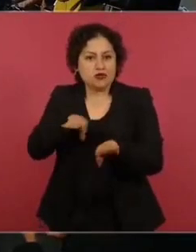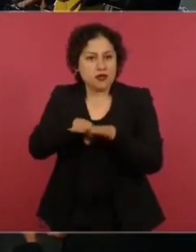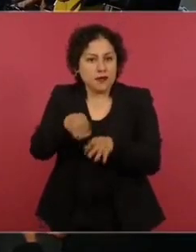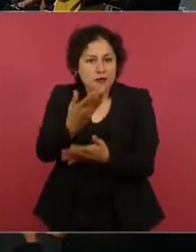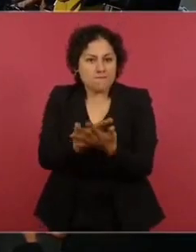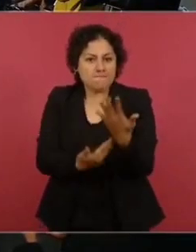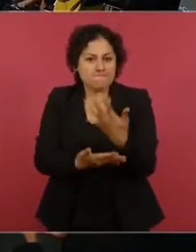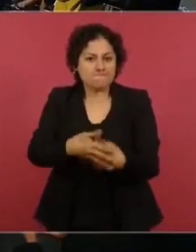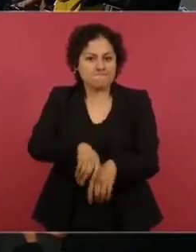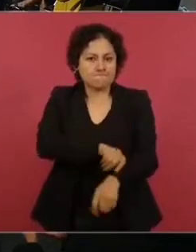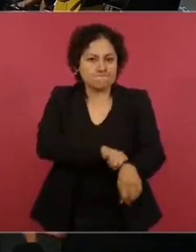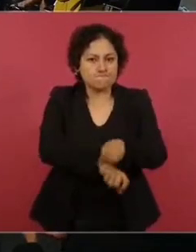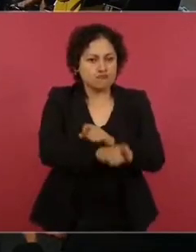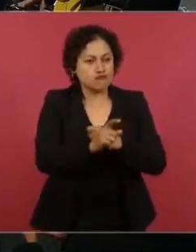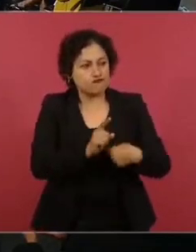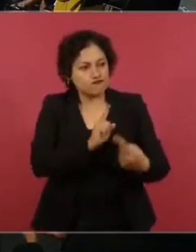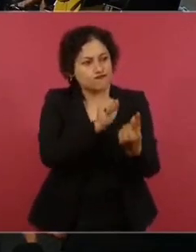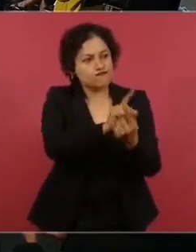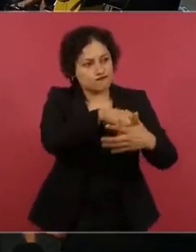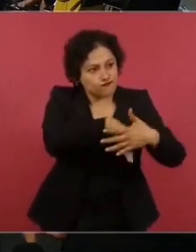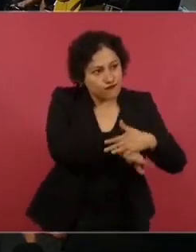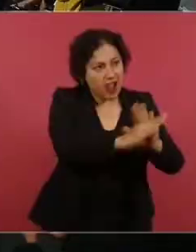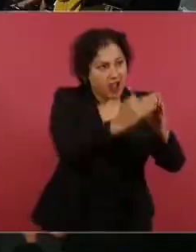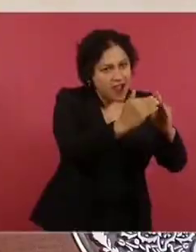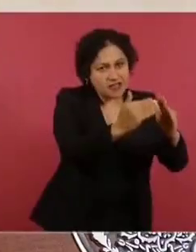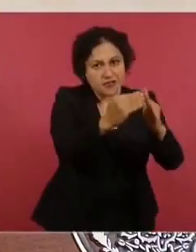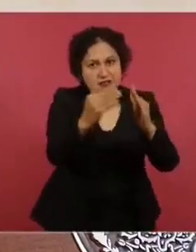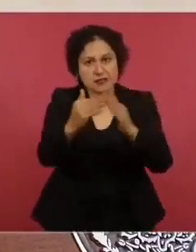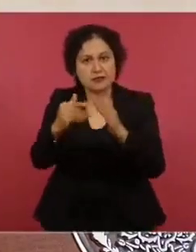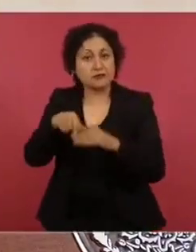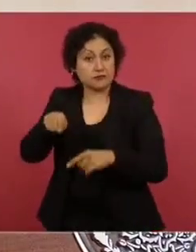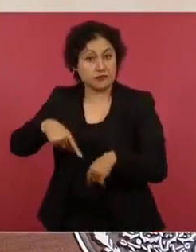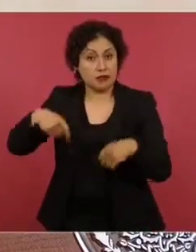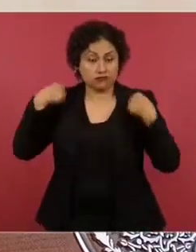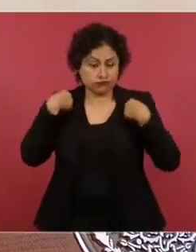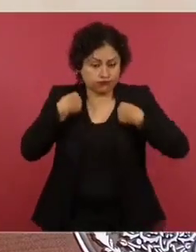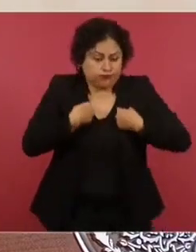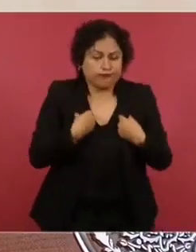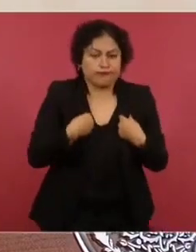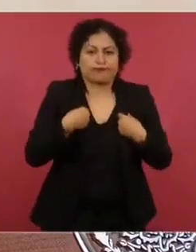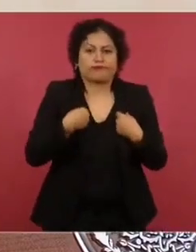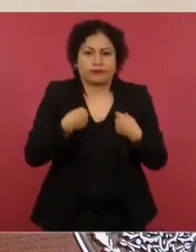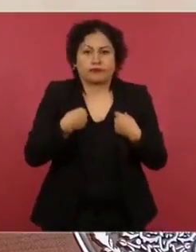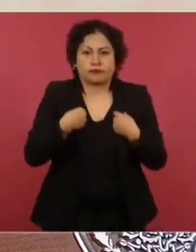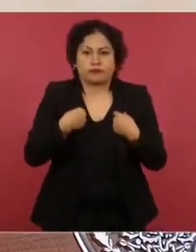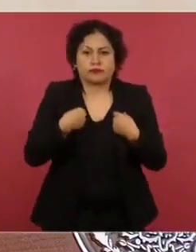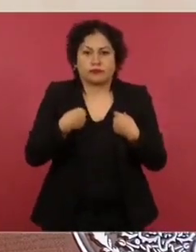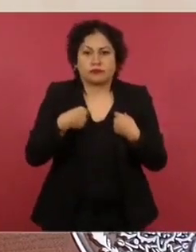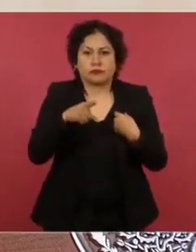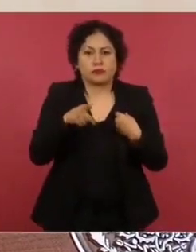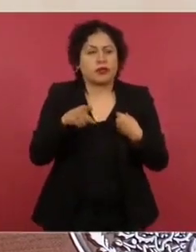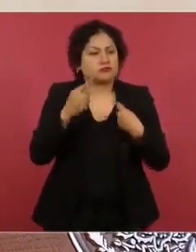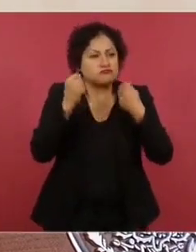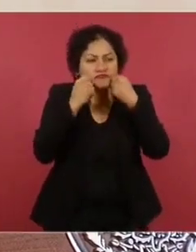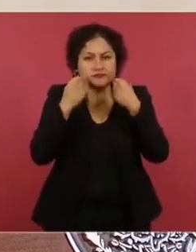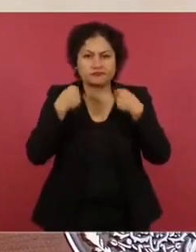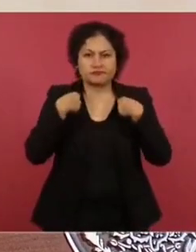que se llevan sus mochilas y duermen en campamentos